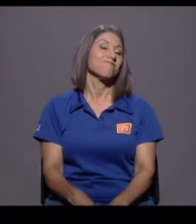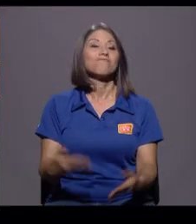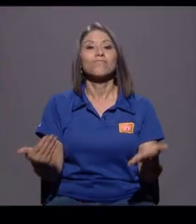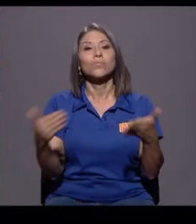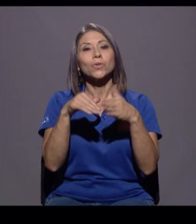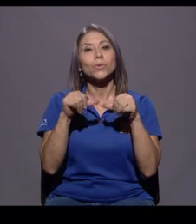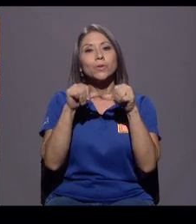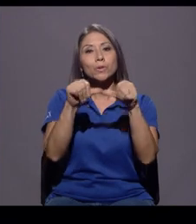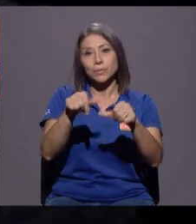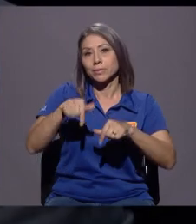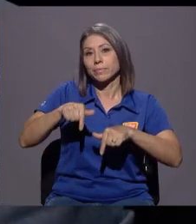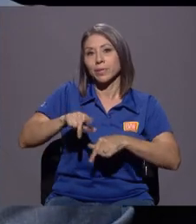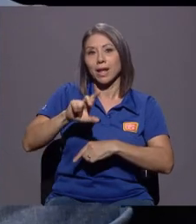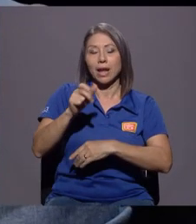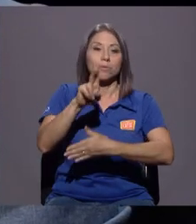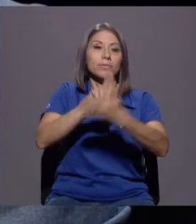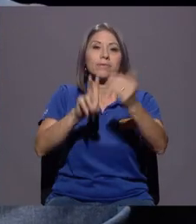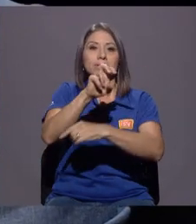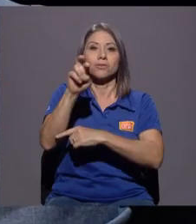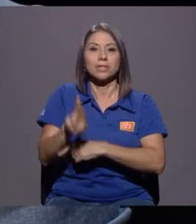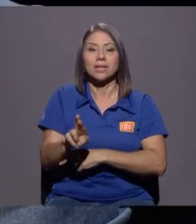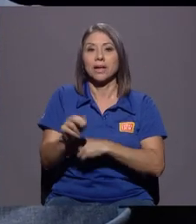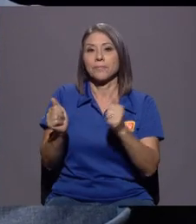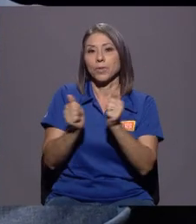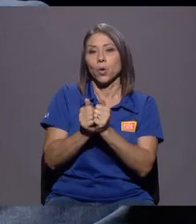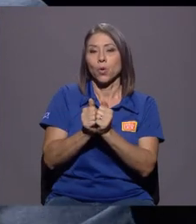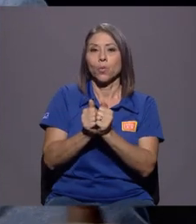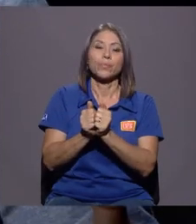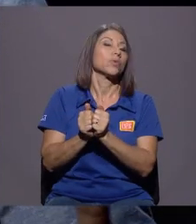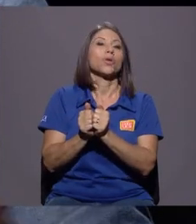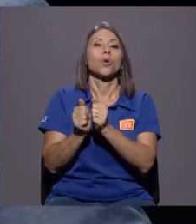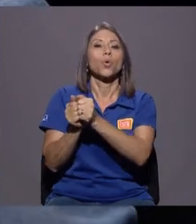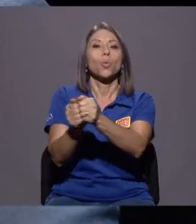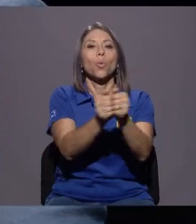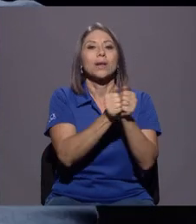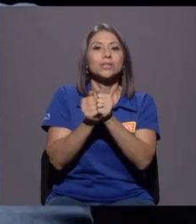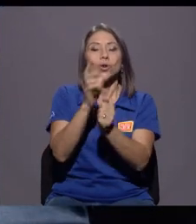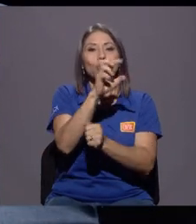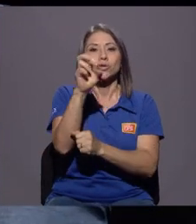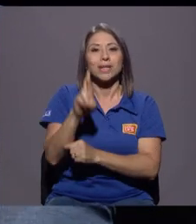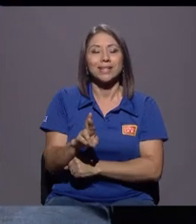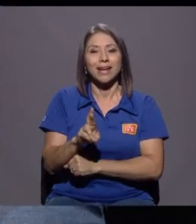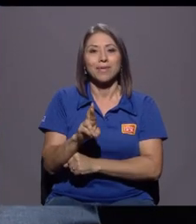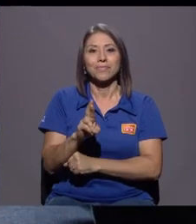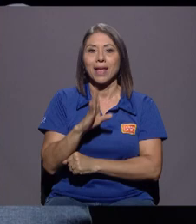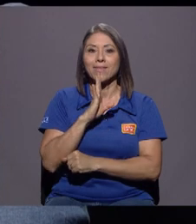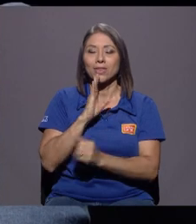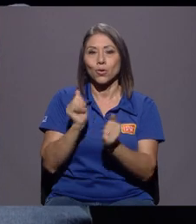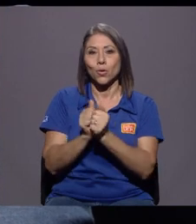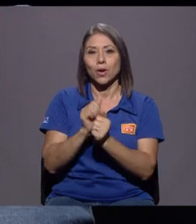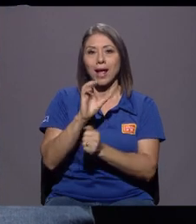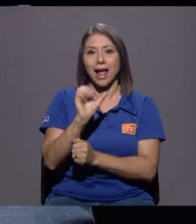Regresamos acá a los estudios del Canal Universidad de Costa Rica. Estamos con Coalición Costa Rica, casualmente, hablando con Alejandra Gómez. ¿Qué tal?